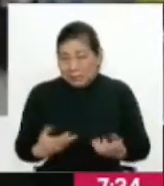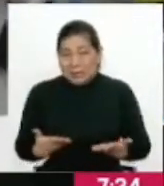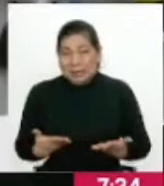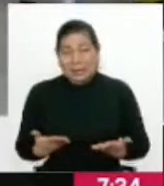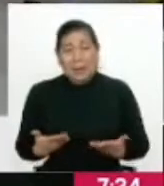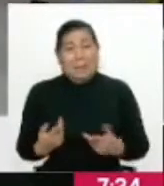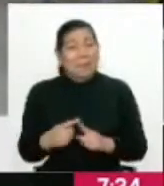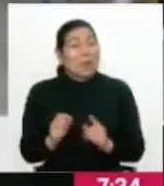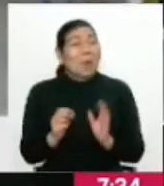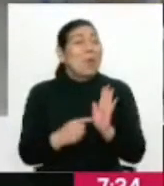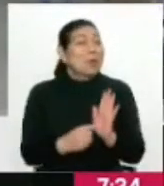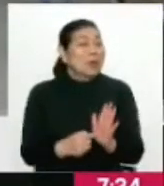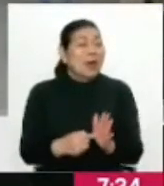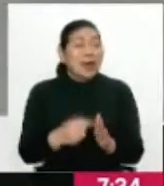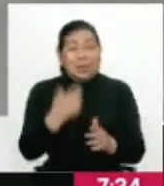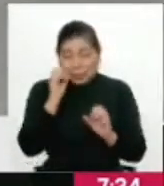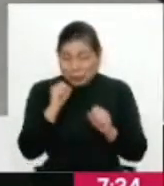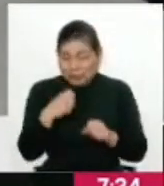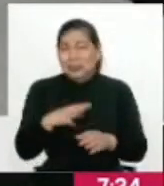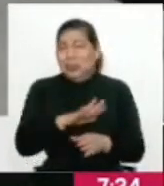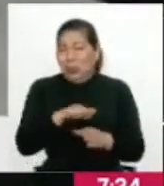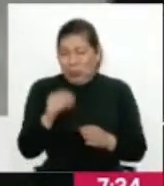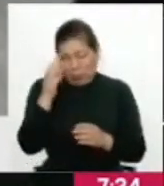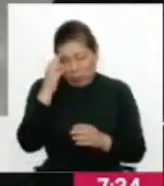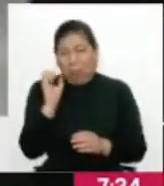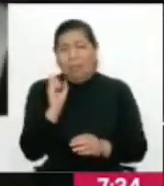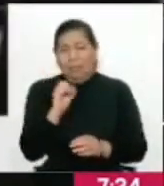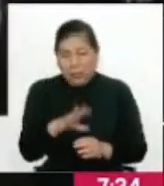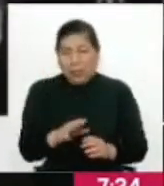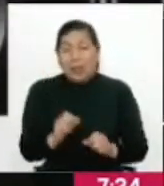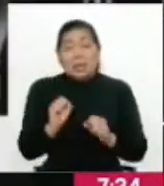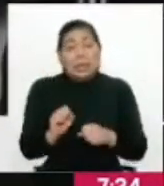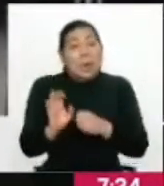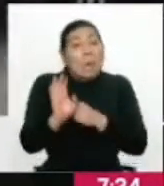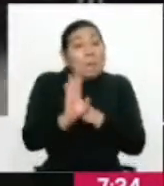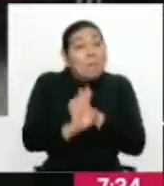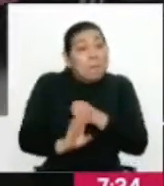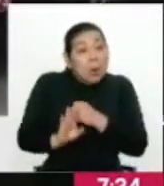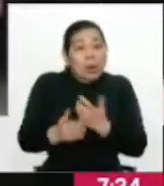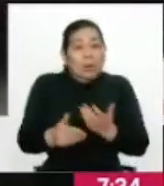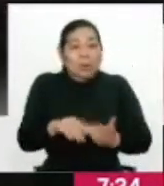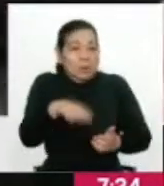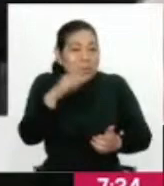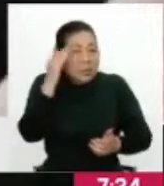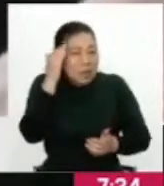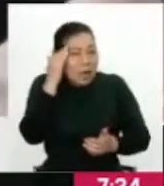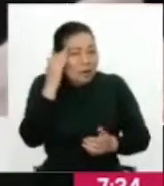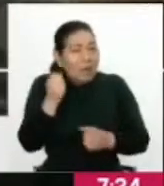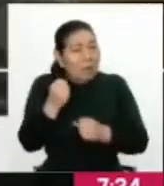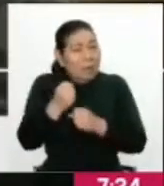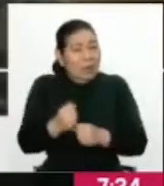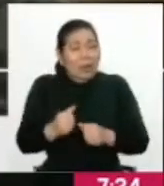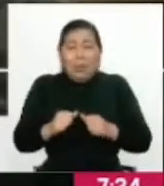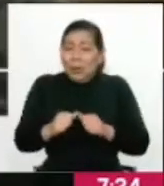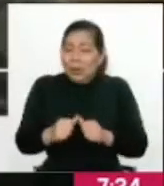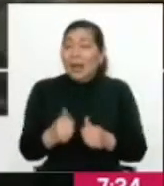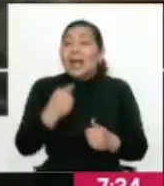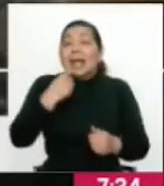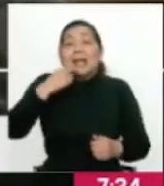situación actual nos demostró que nos contagiamos. Y si ya estamos protegidos y se sabe que esto es robusto y duradero,